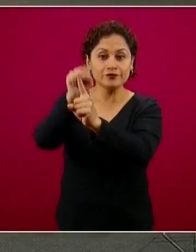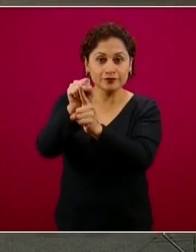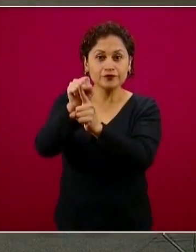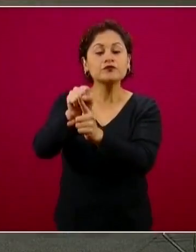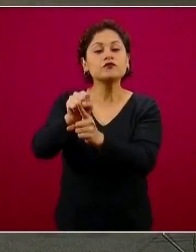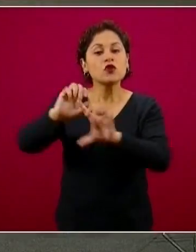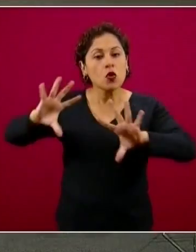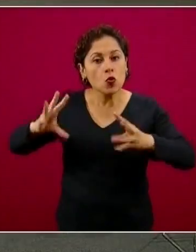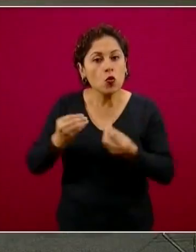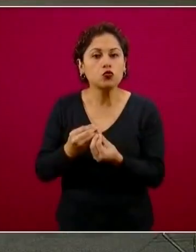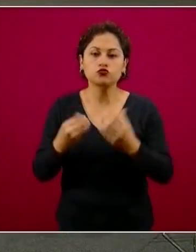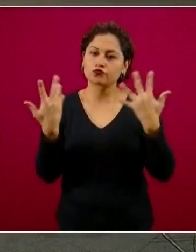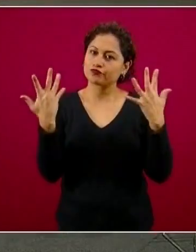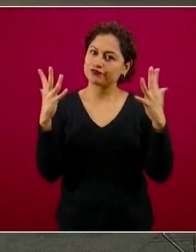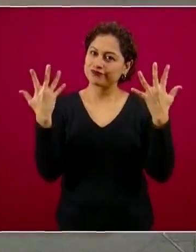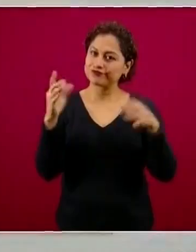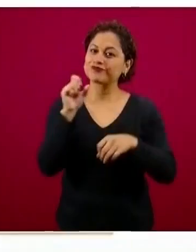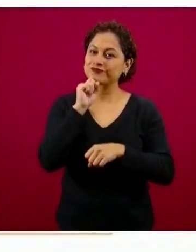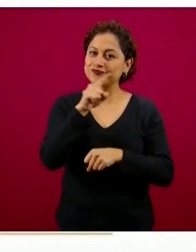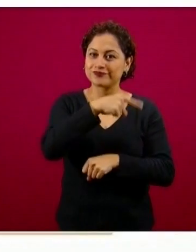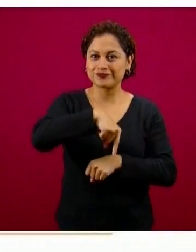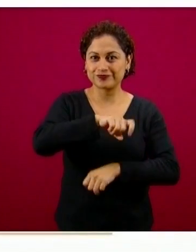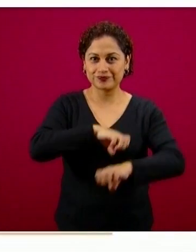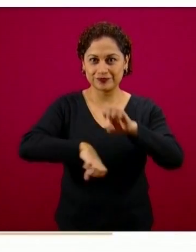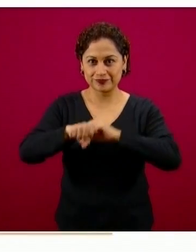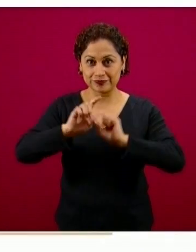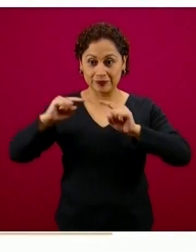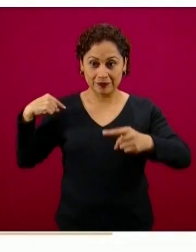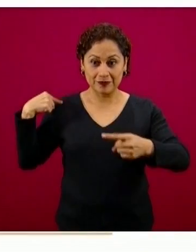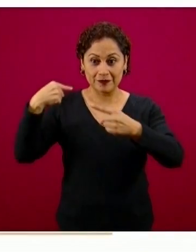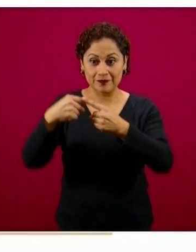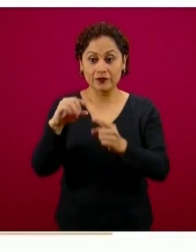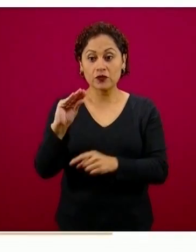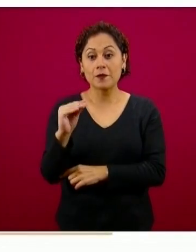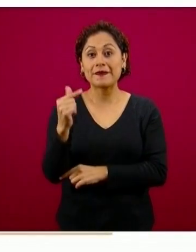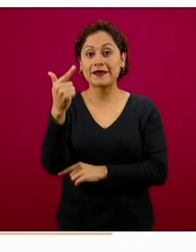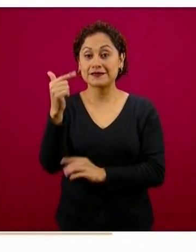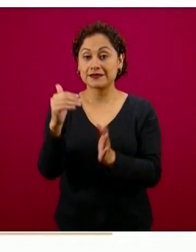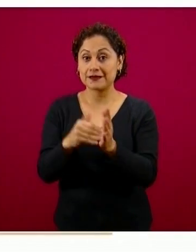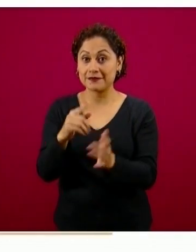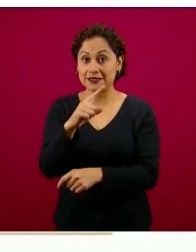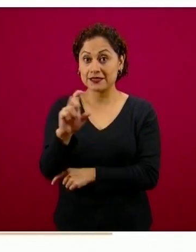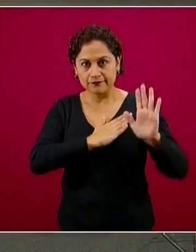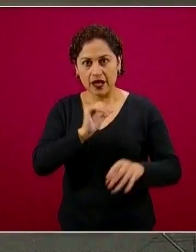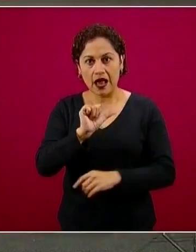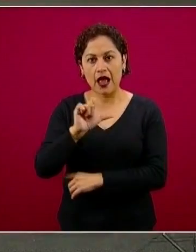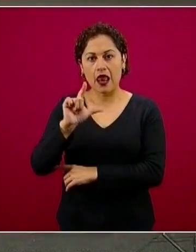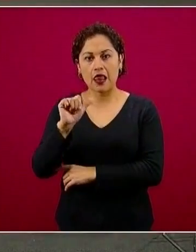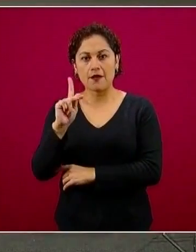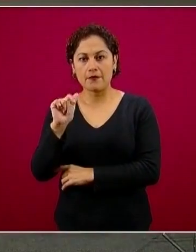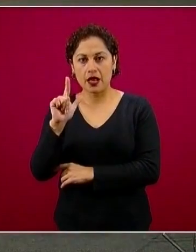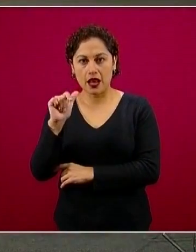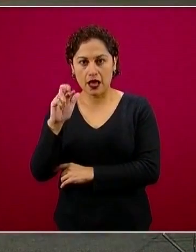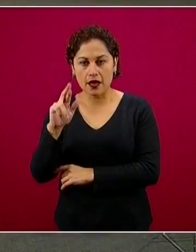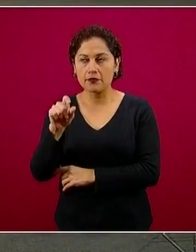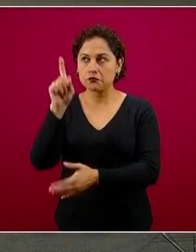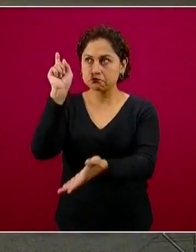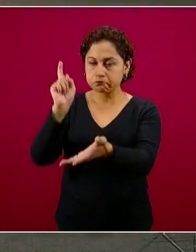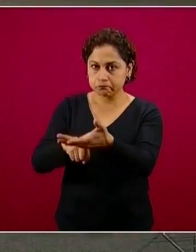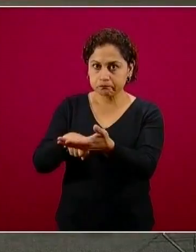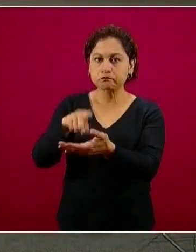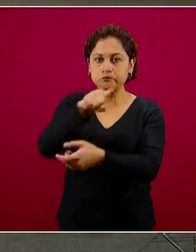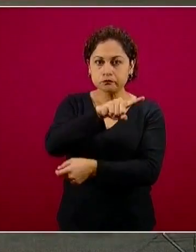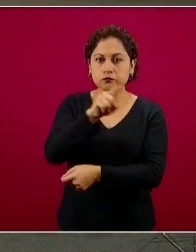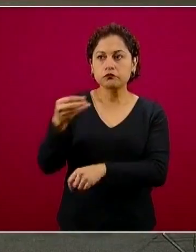Colín, expuso que ya hay 577.916 personas que han recibido la llamada telefónica de los